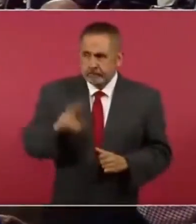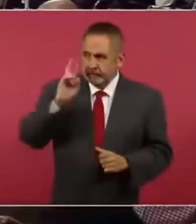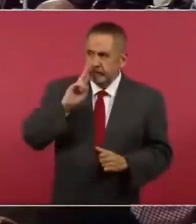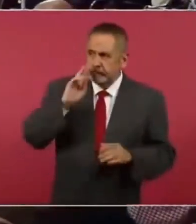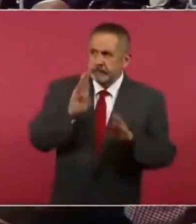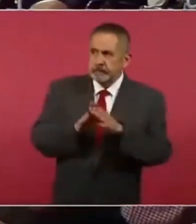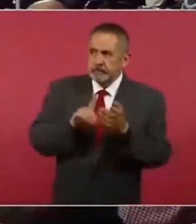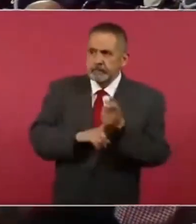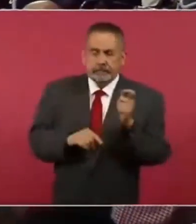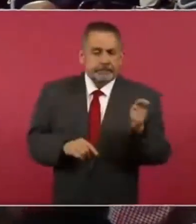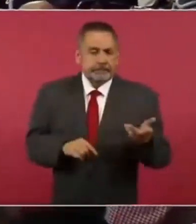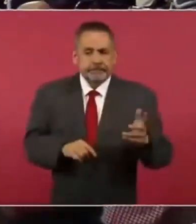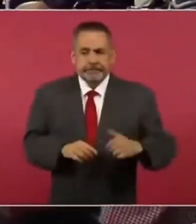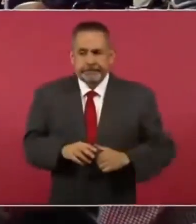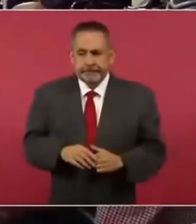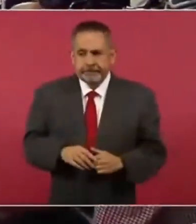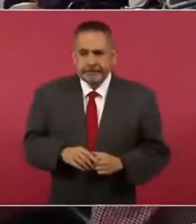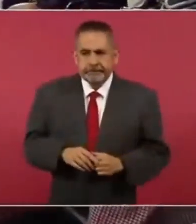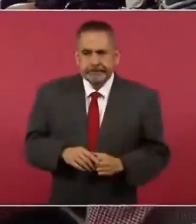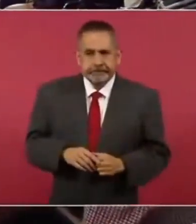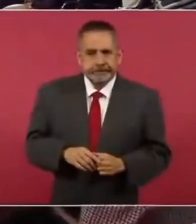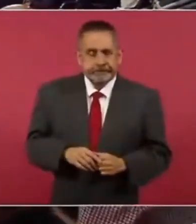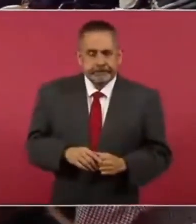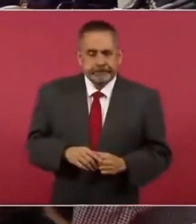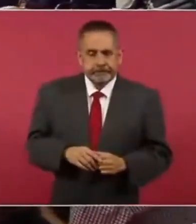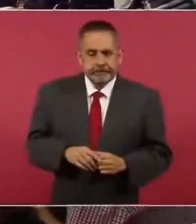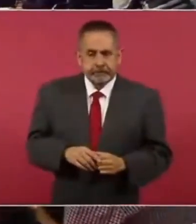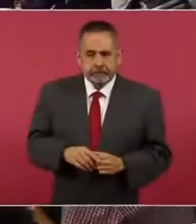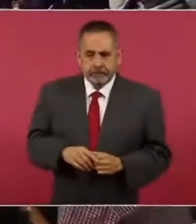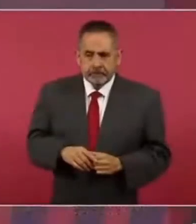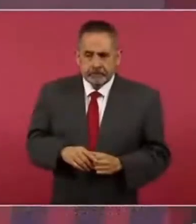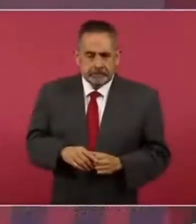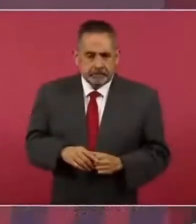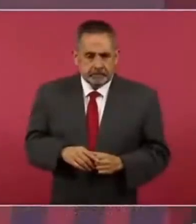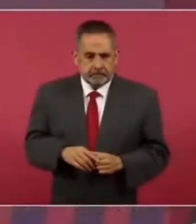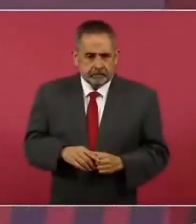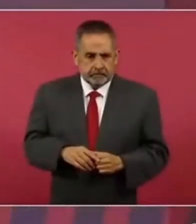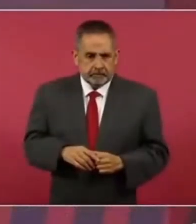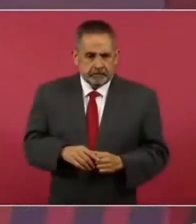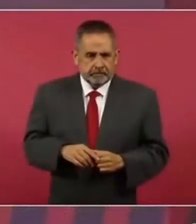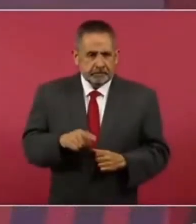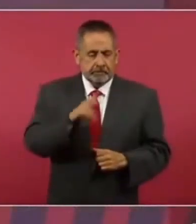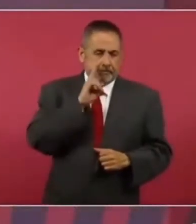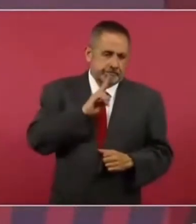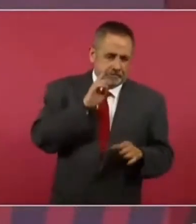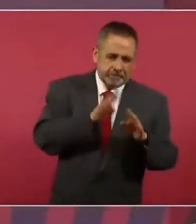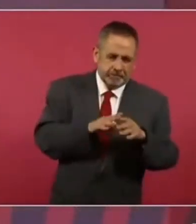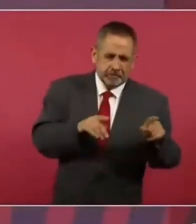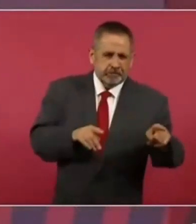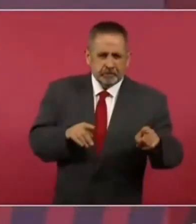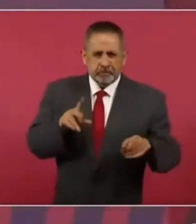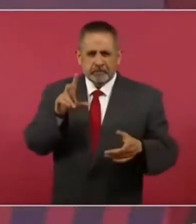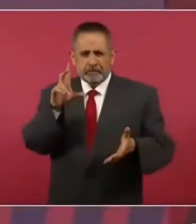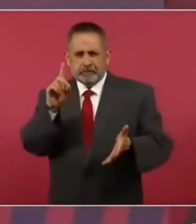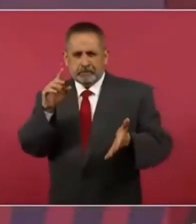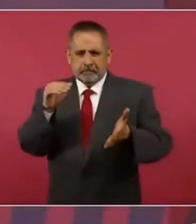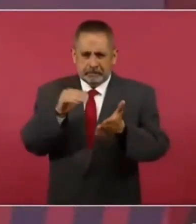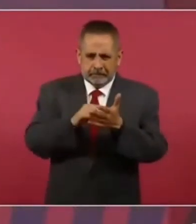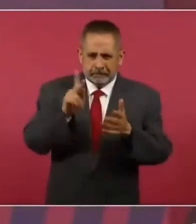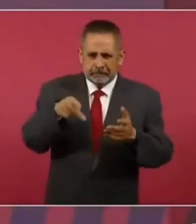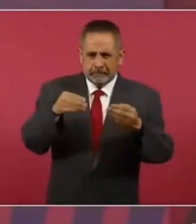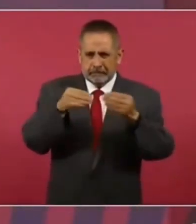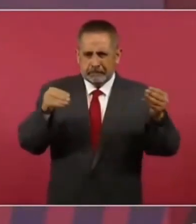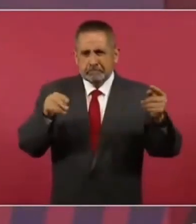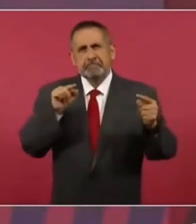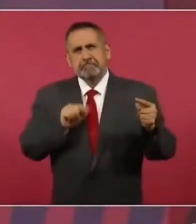manejando más de 30 mil kilómetros